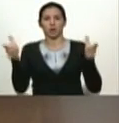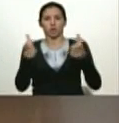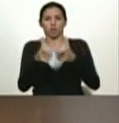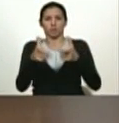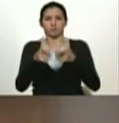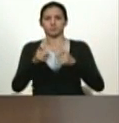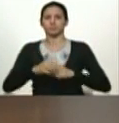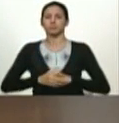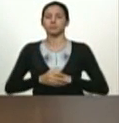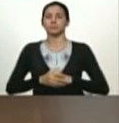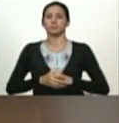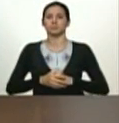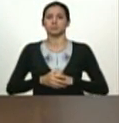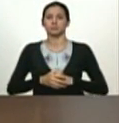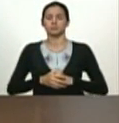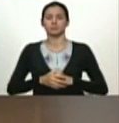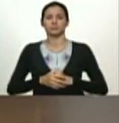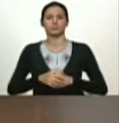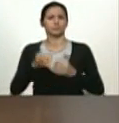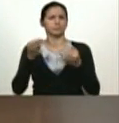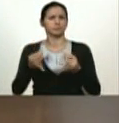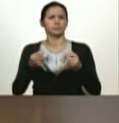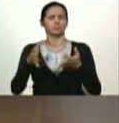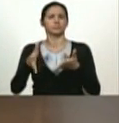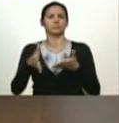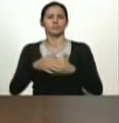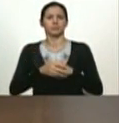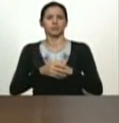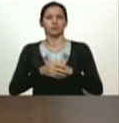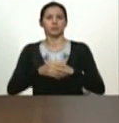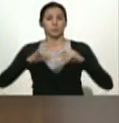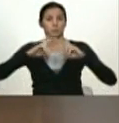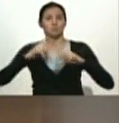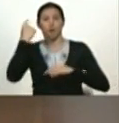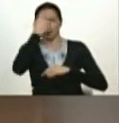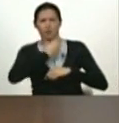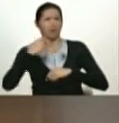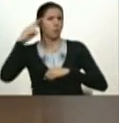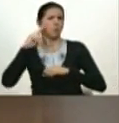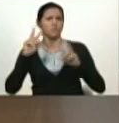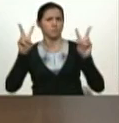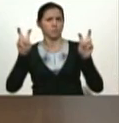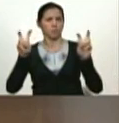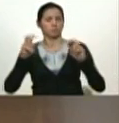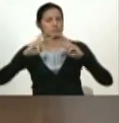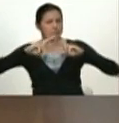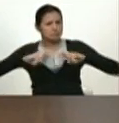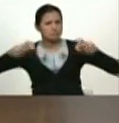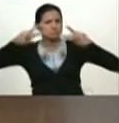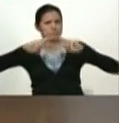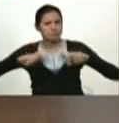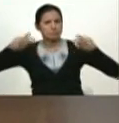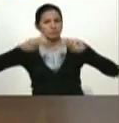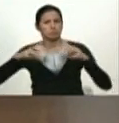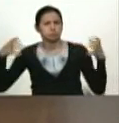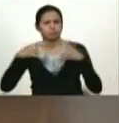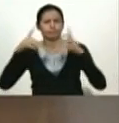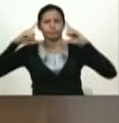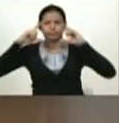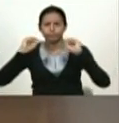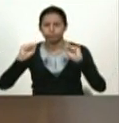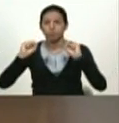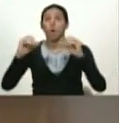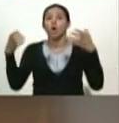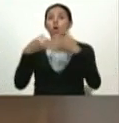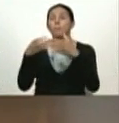científica, históricamente, surgió de la investigación más seria. Con los equipos digitalizados,